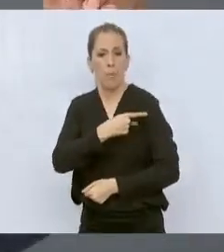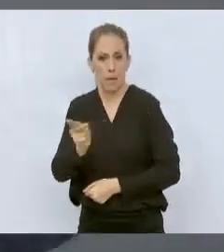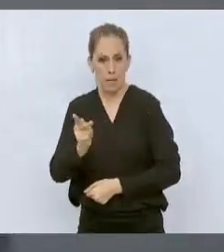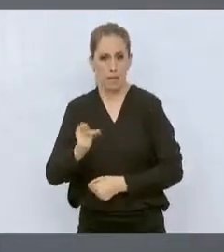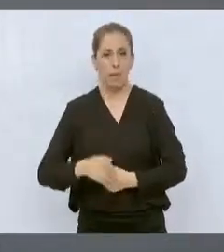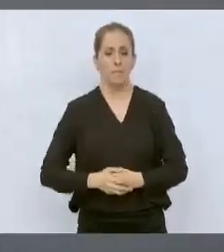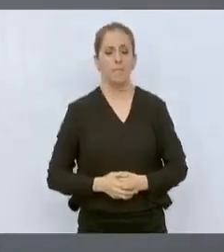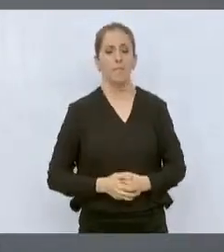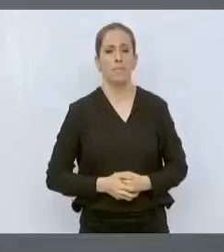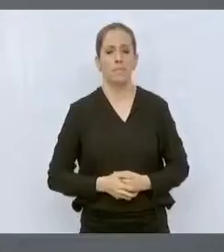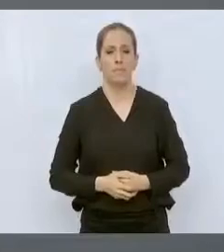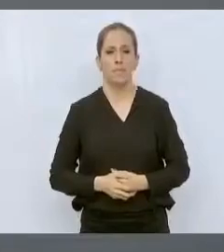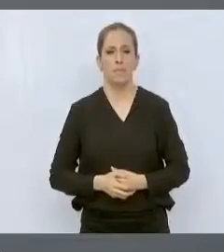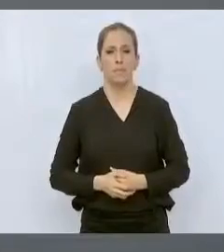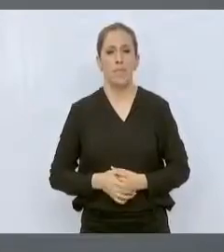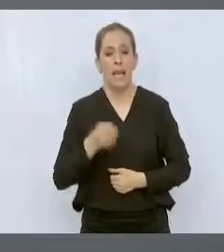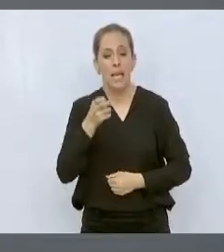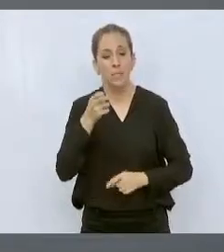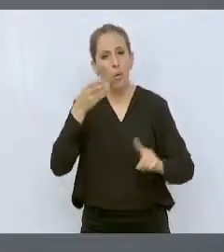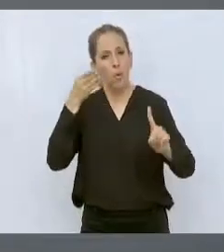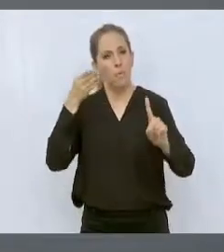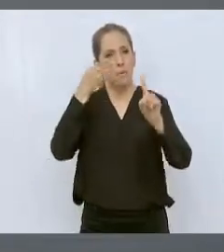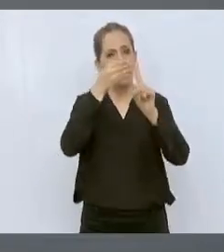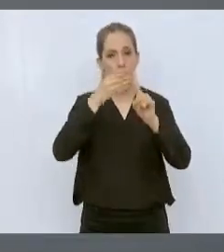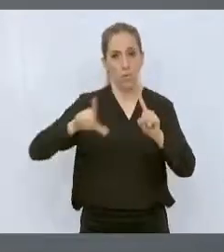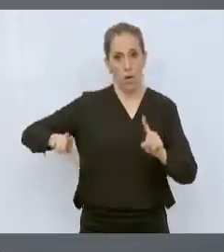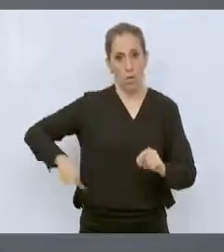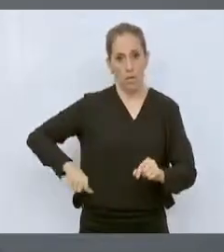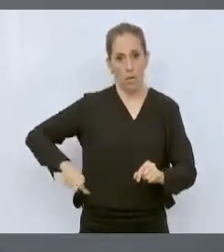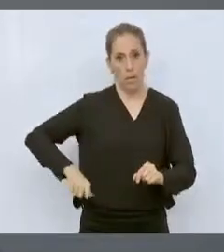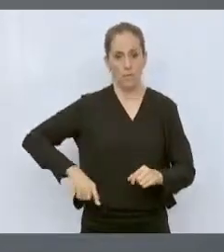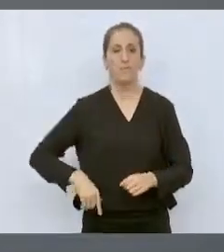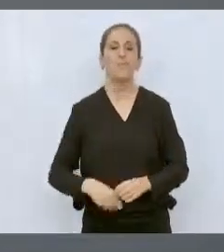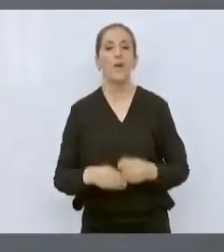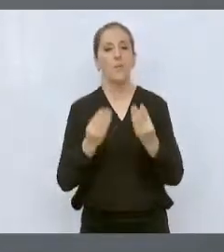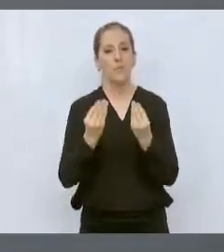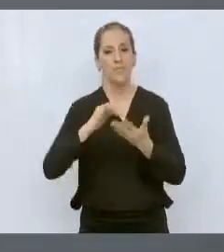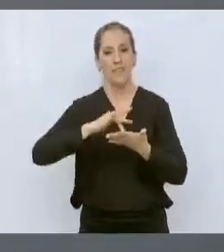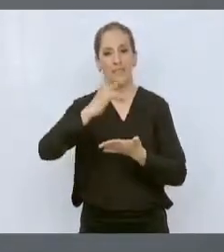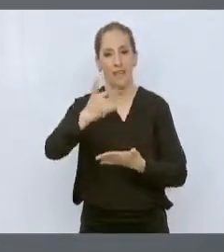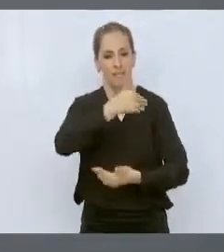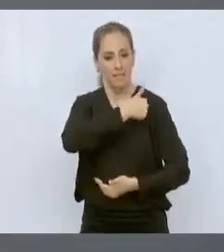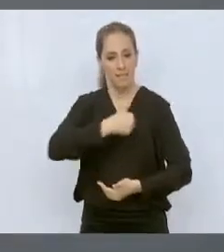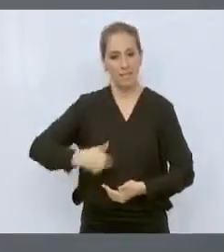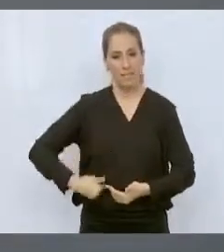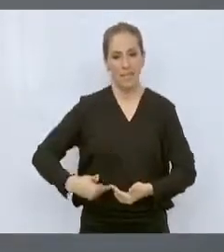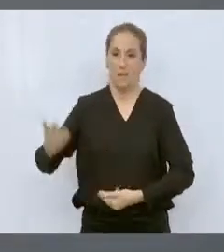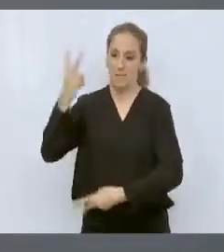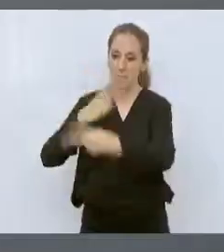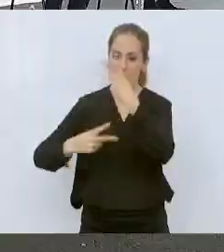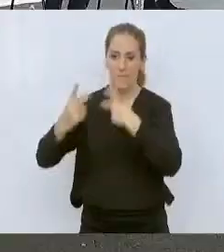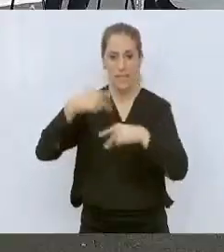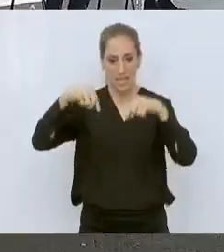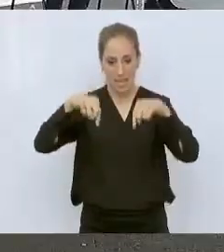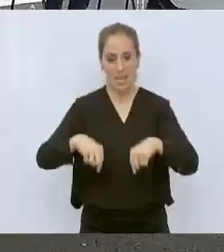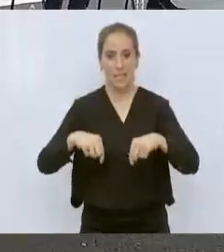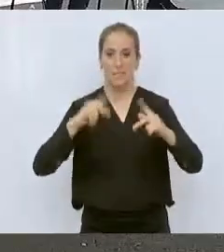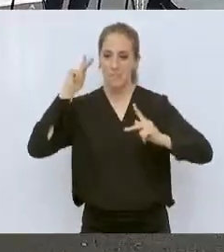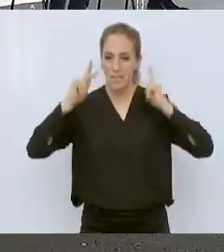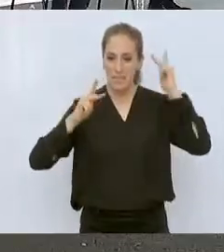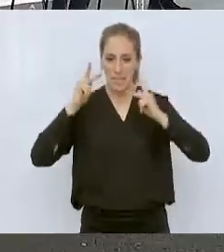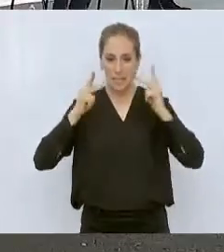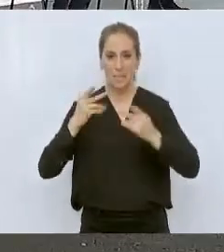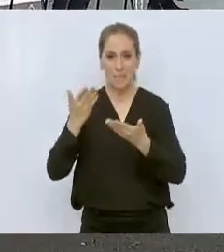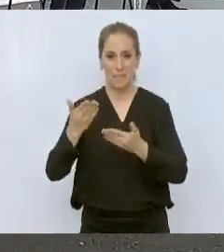Ese debe ser el objetivo de nuestro gobierno y creo que lo vamos a lograr. Muchas gracias, presidente, por estar aquí. Bienvenido y enhorabuena por su visita. Gracias.